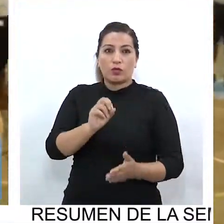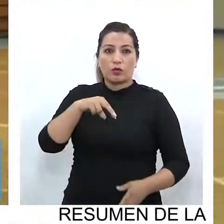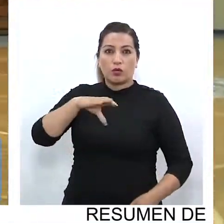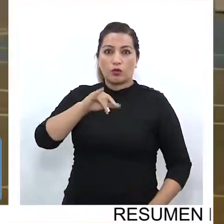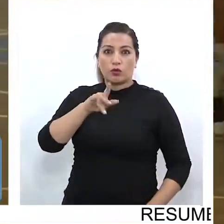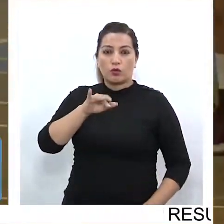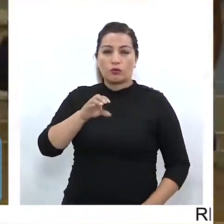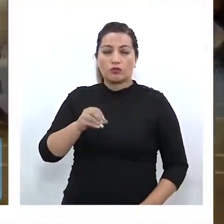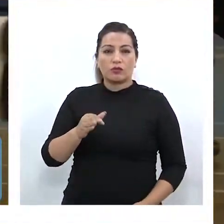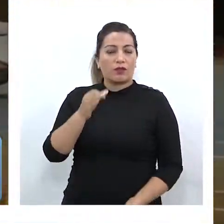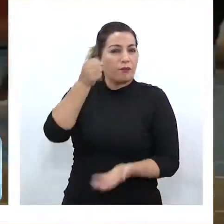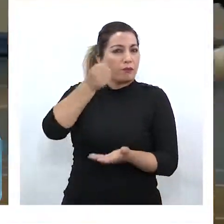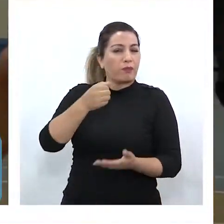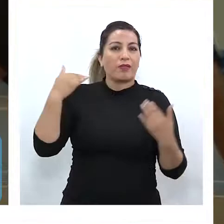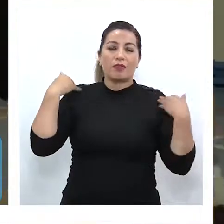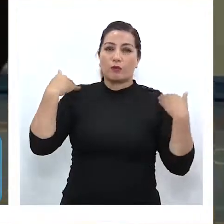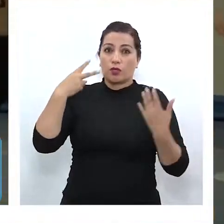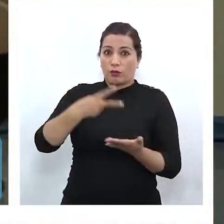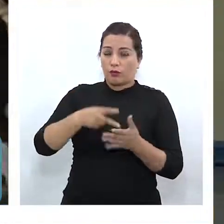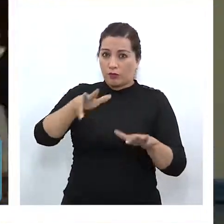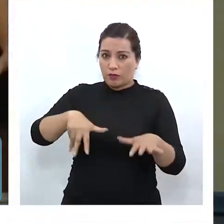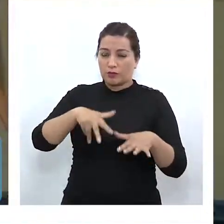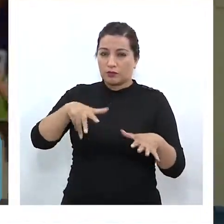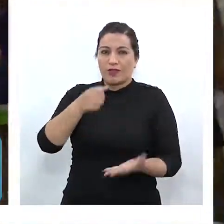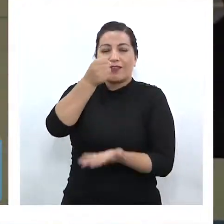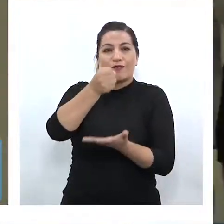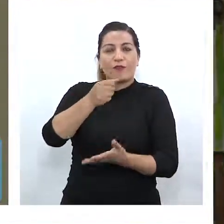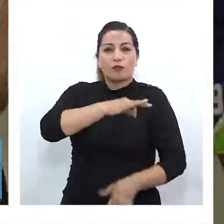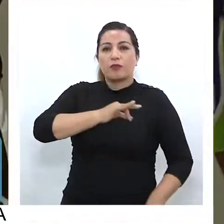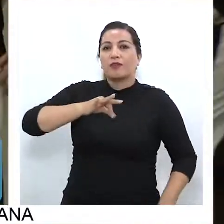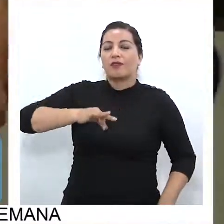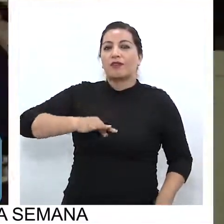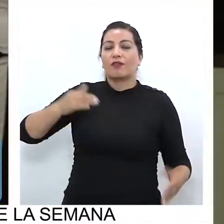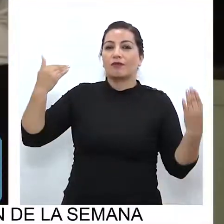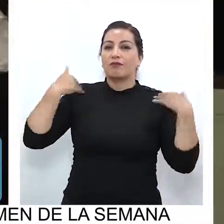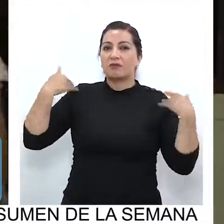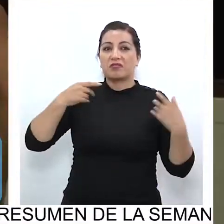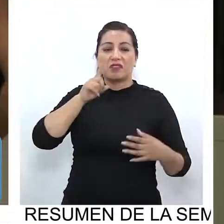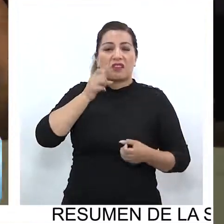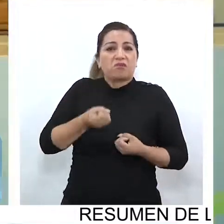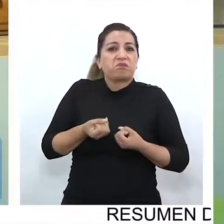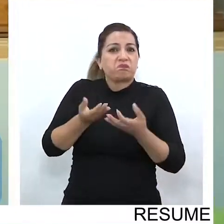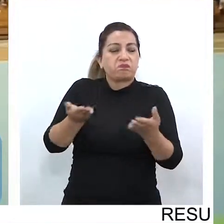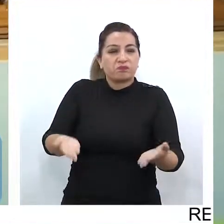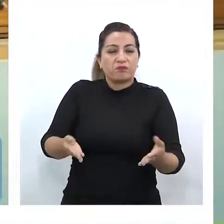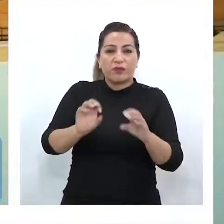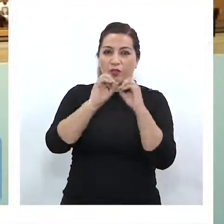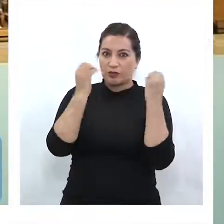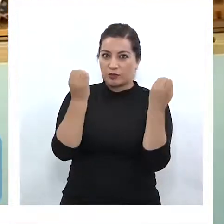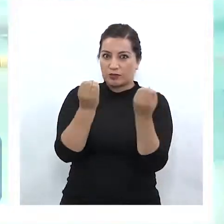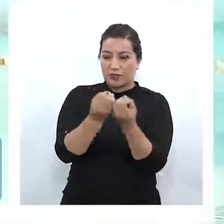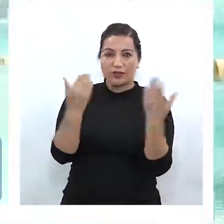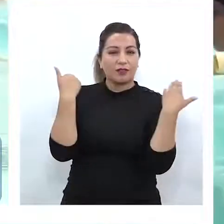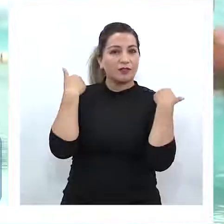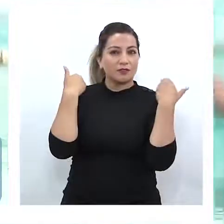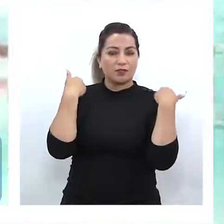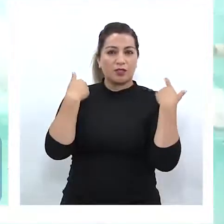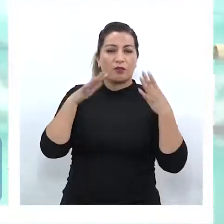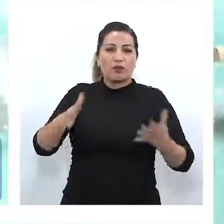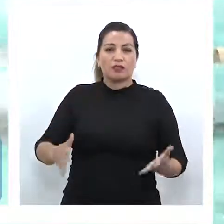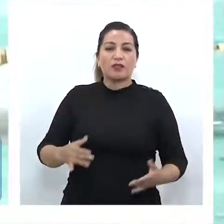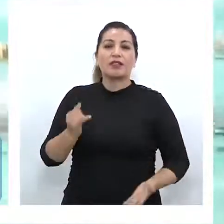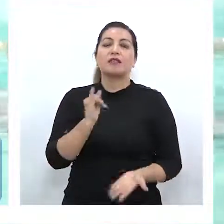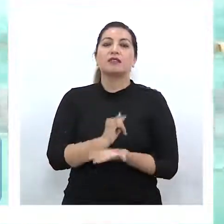concurso público Fondeporte 2019. Fondó que el Ministerio del Deporte tiene a disposición de las organizaciones deportivas